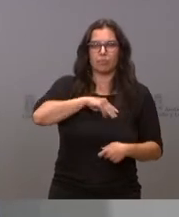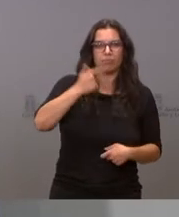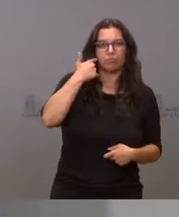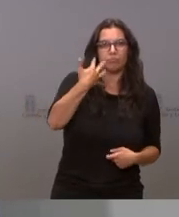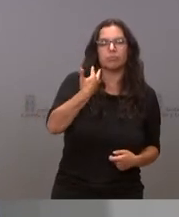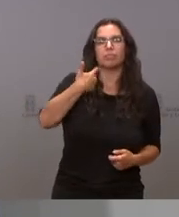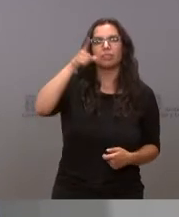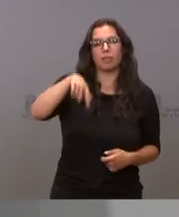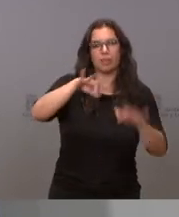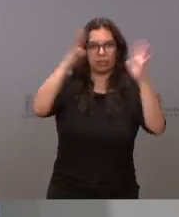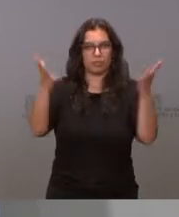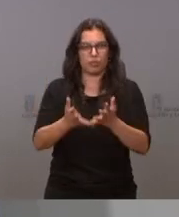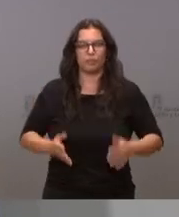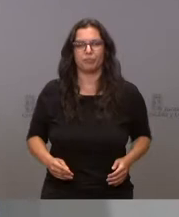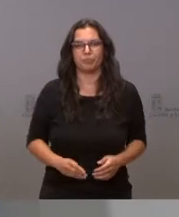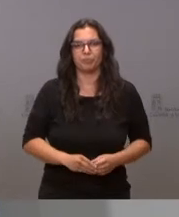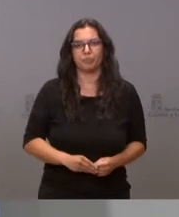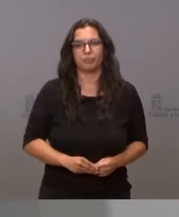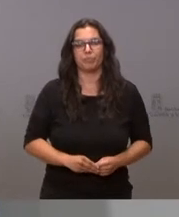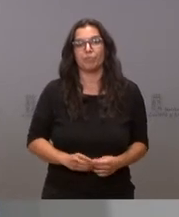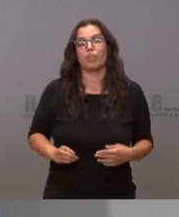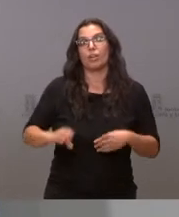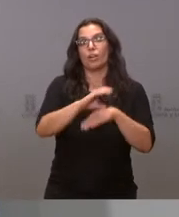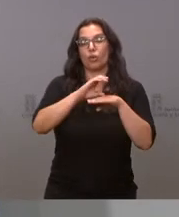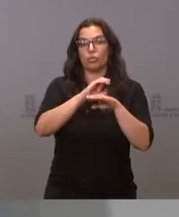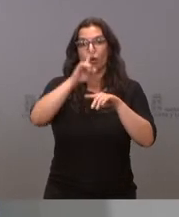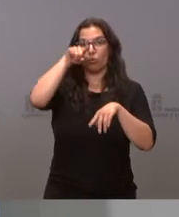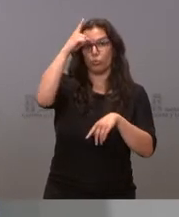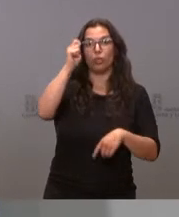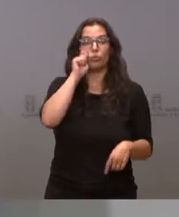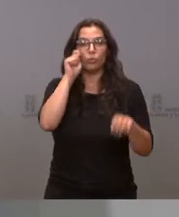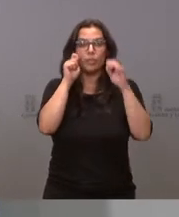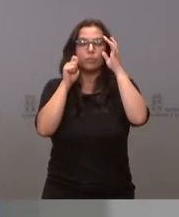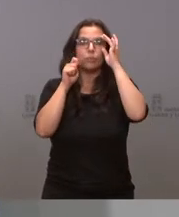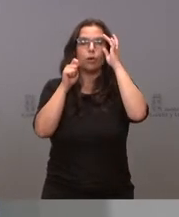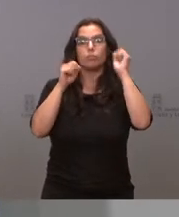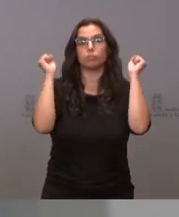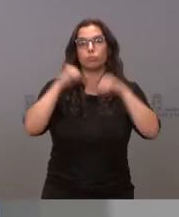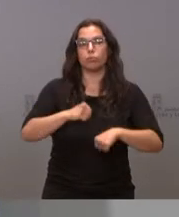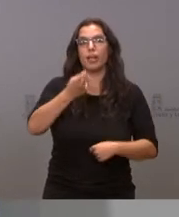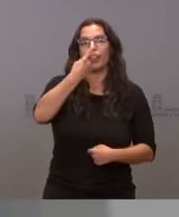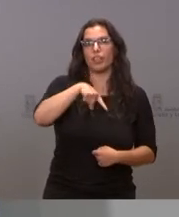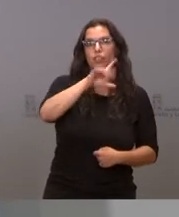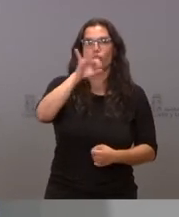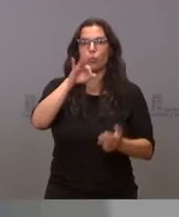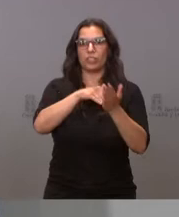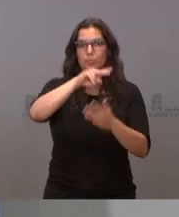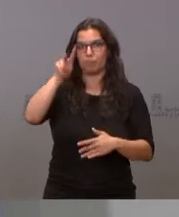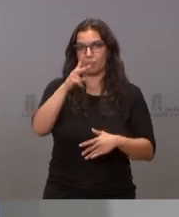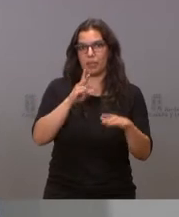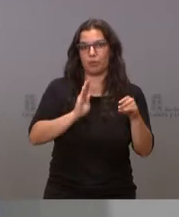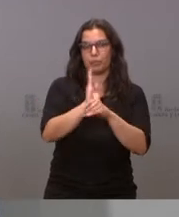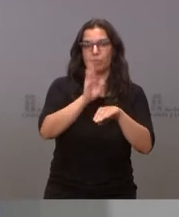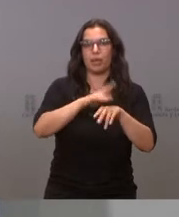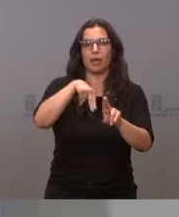e internacionales. La Consejería de Cultura y Turismo aprueba 150.000 euros destinados a